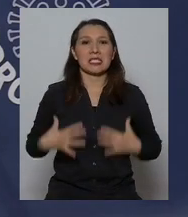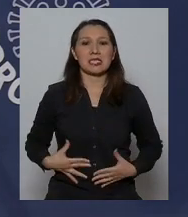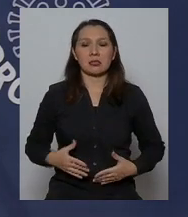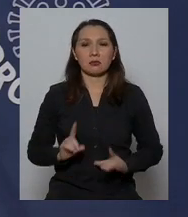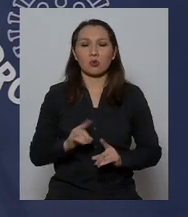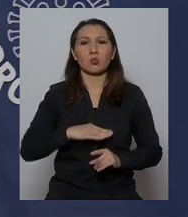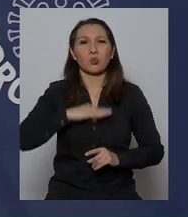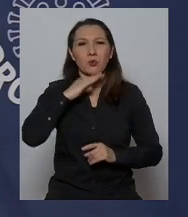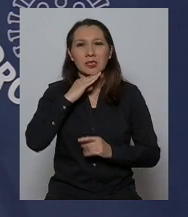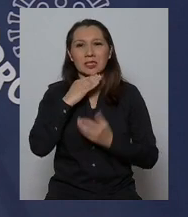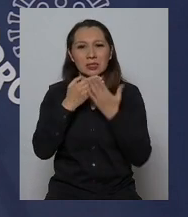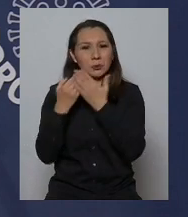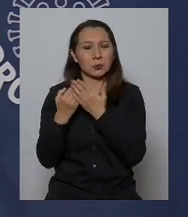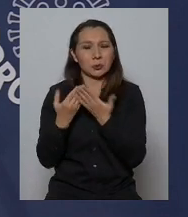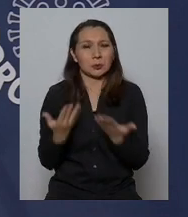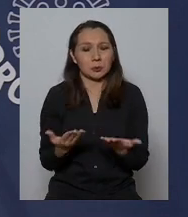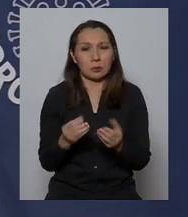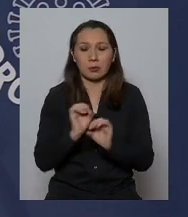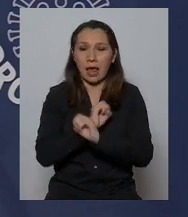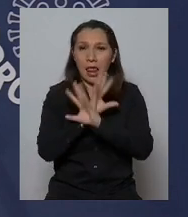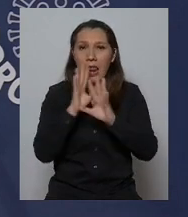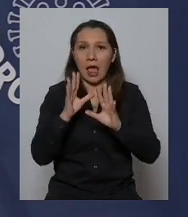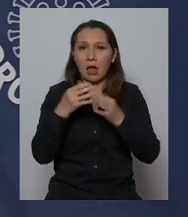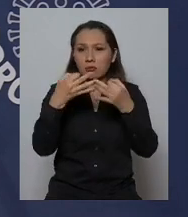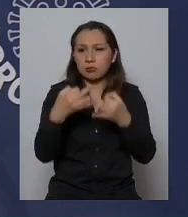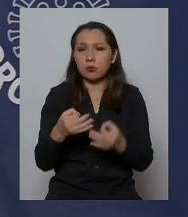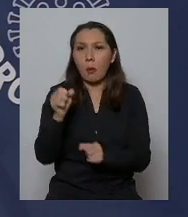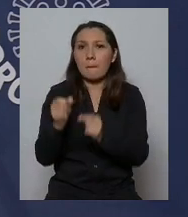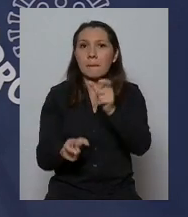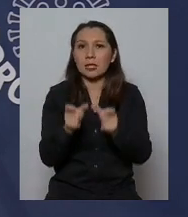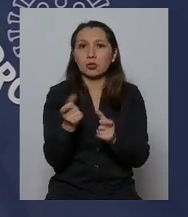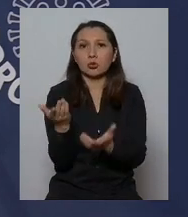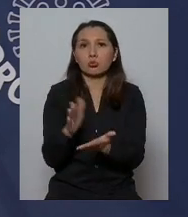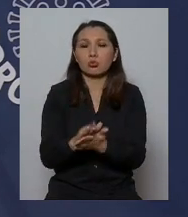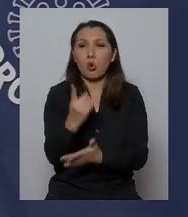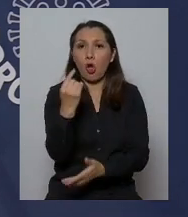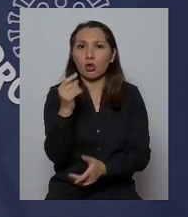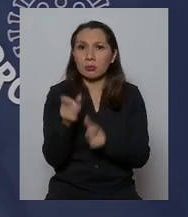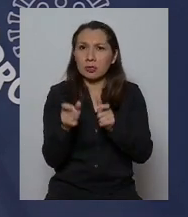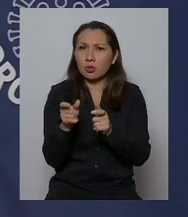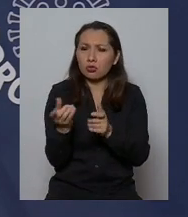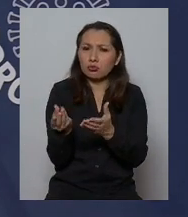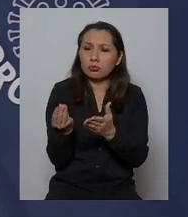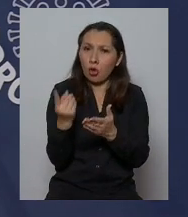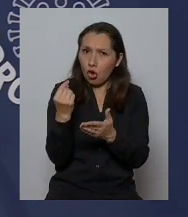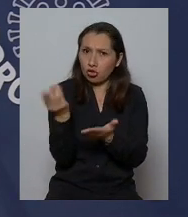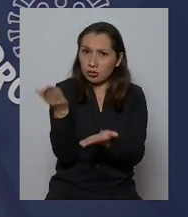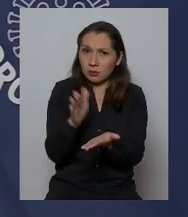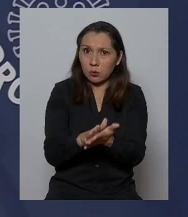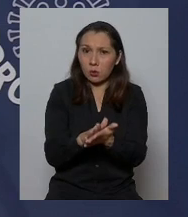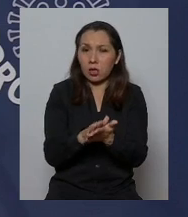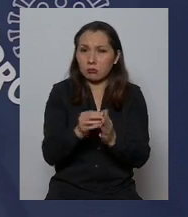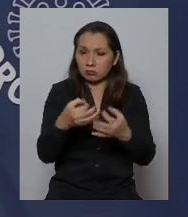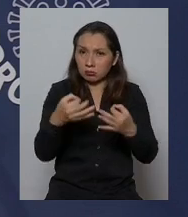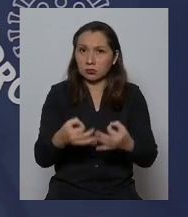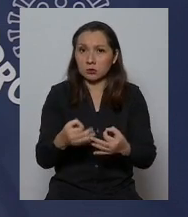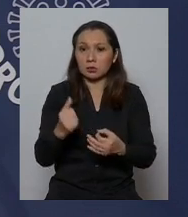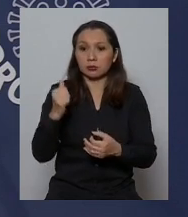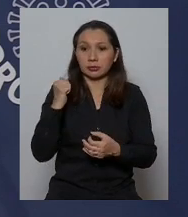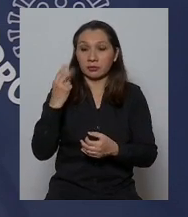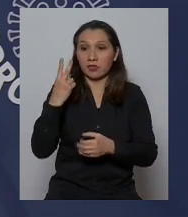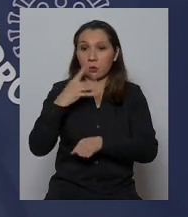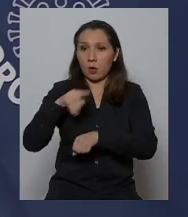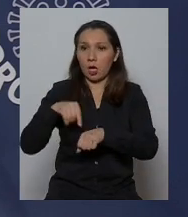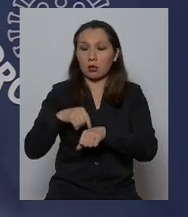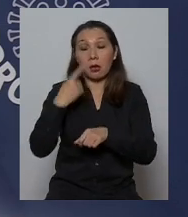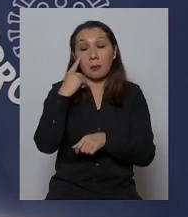y por último preguntarle si nos pueden aclarar el total de fallecidos son 11 fallecidos lo de las últimas 24